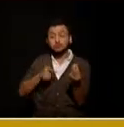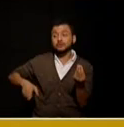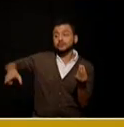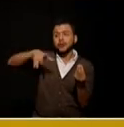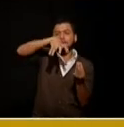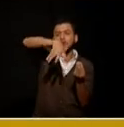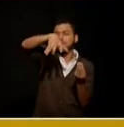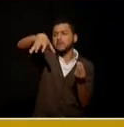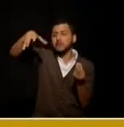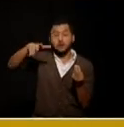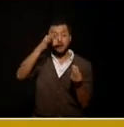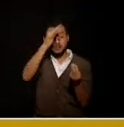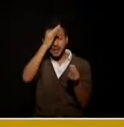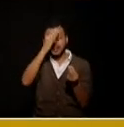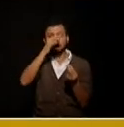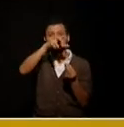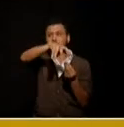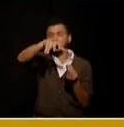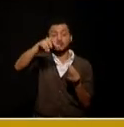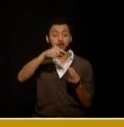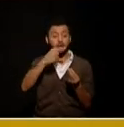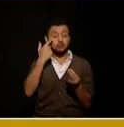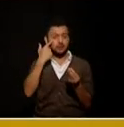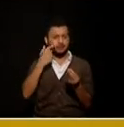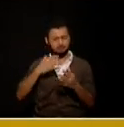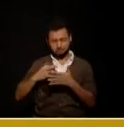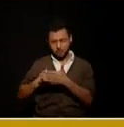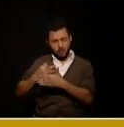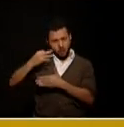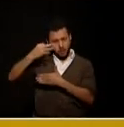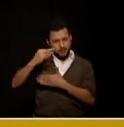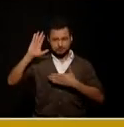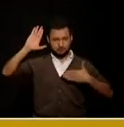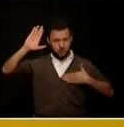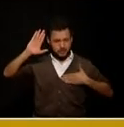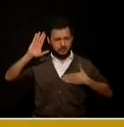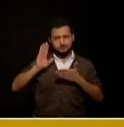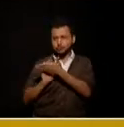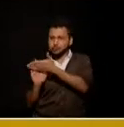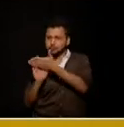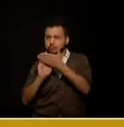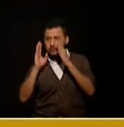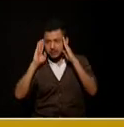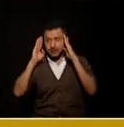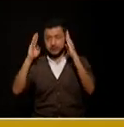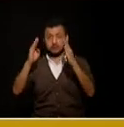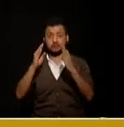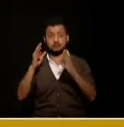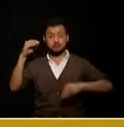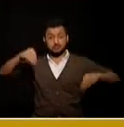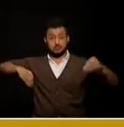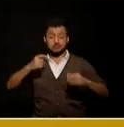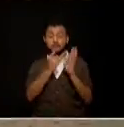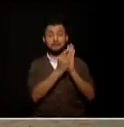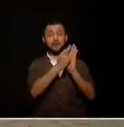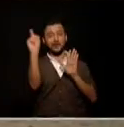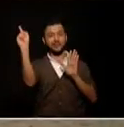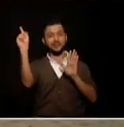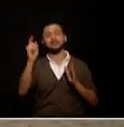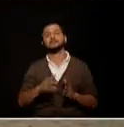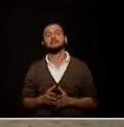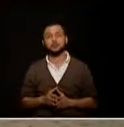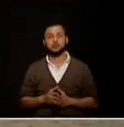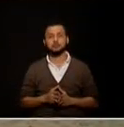transparente honesta y que no van a participar en las mafias de la corrupción de la salud porque así lo vamos a hacer juan camilo